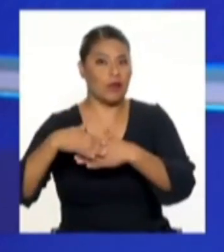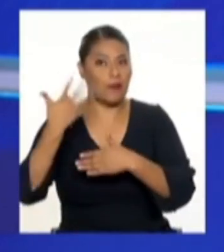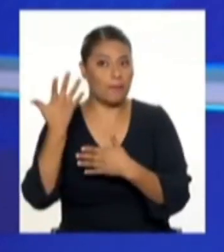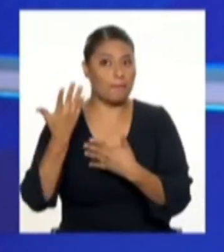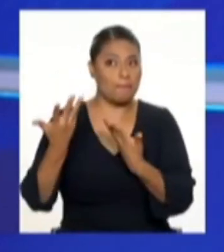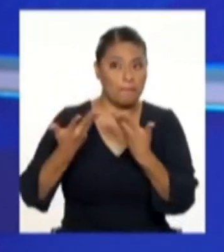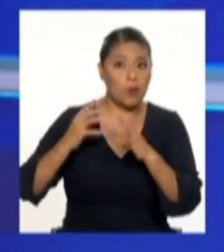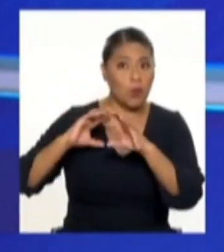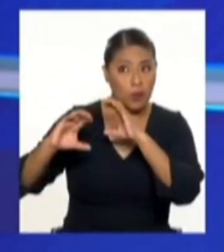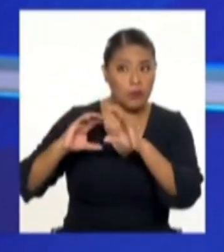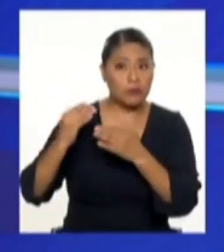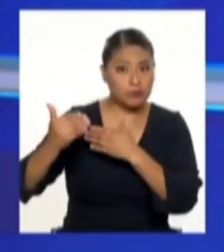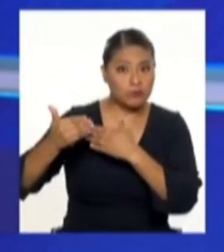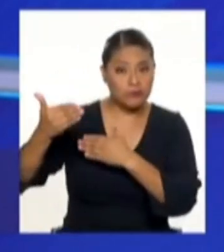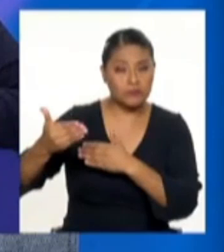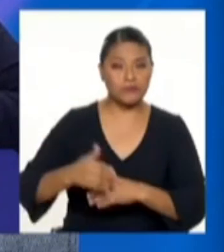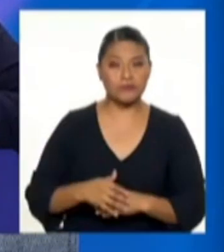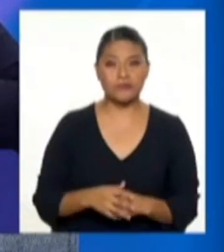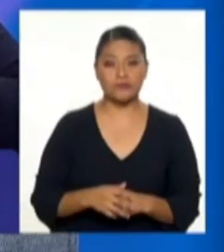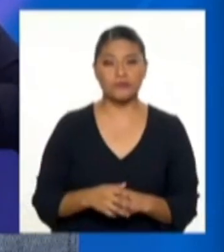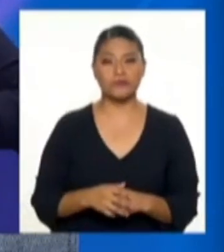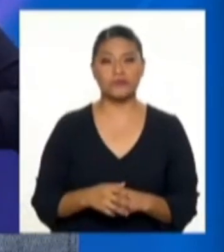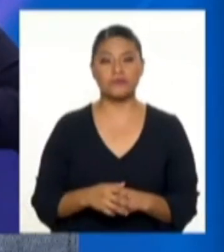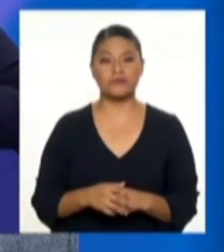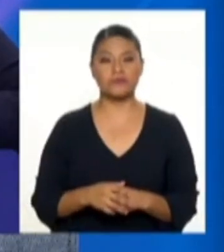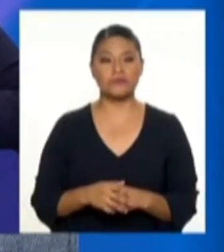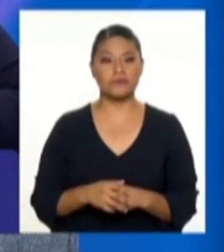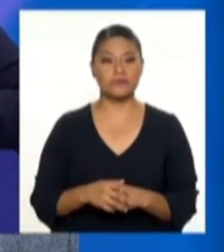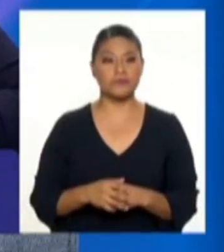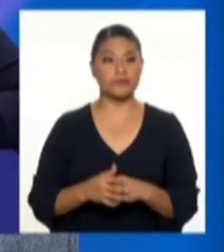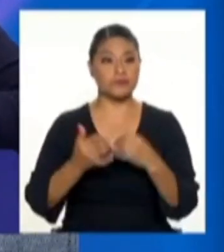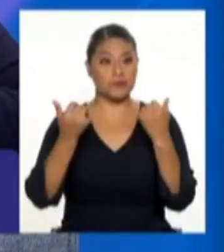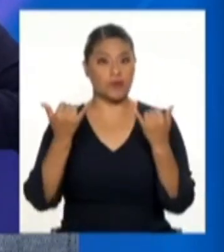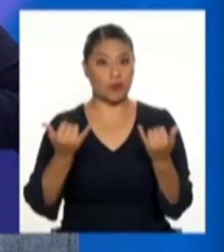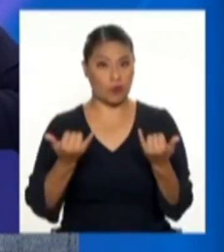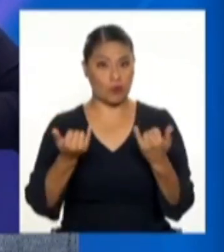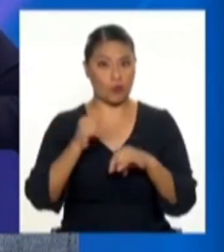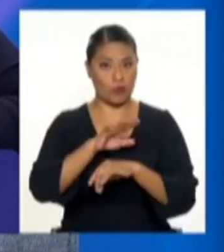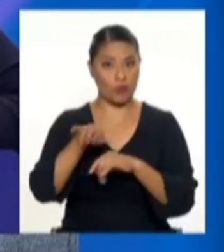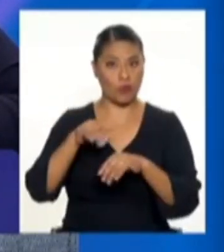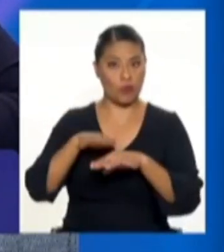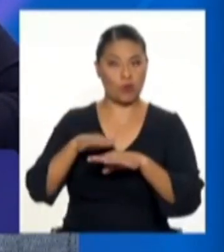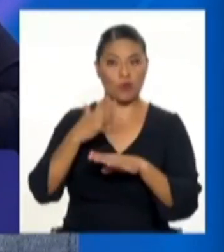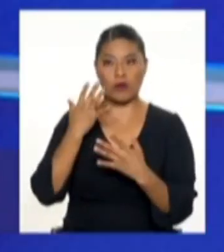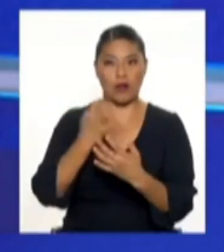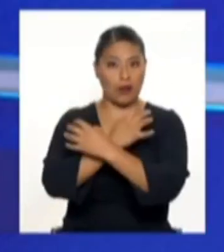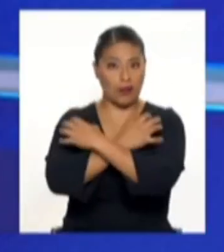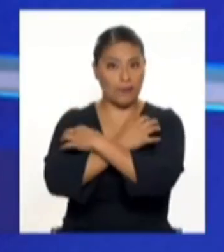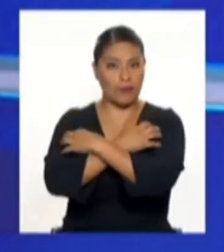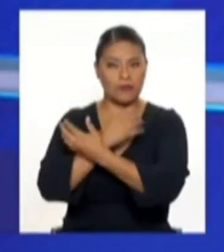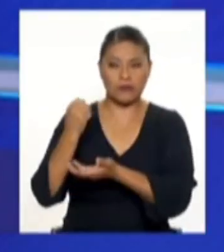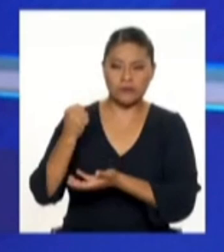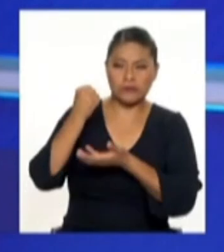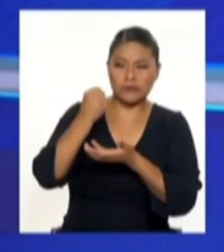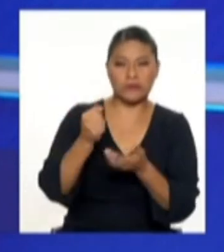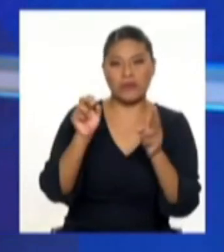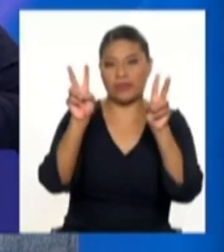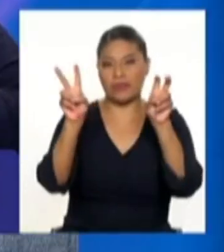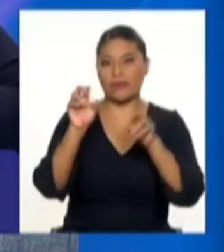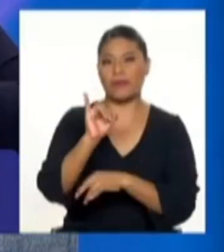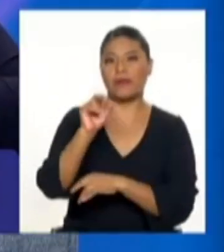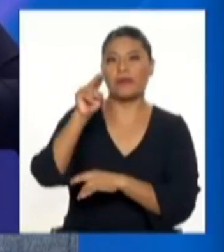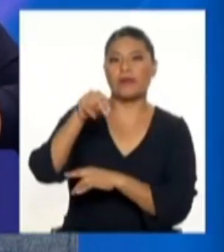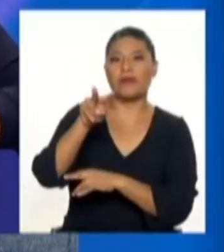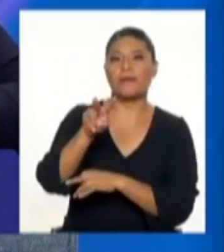podemos hablar al respecto. Claro que sí. Además, en este evento, Lambayeque Invierte, que se ha hecho justamente hoy, la idea es un poco